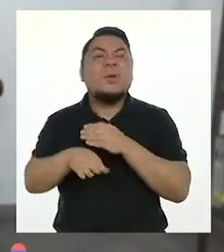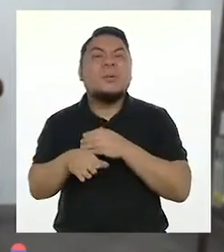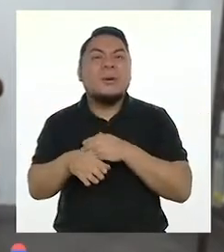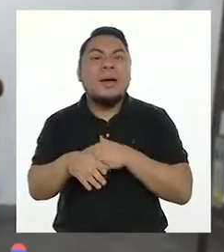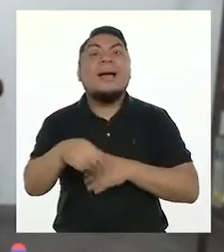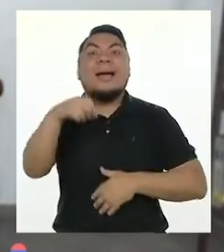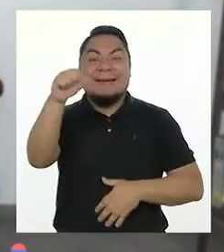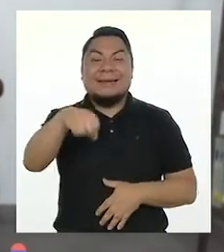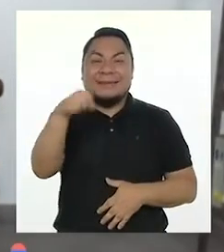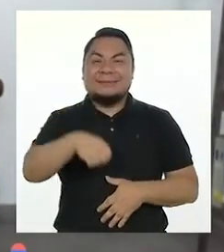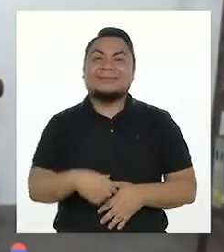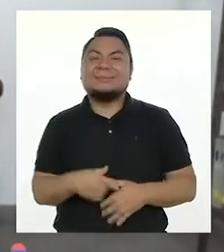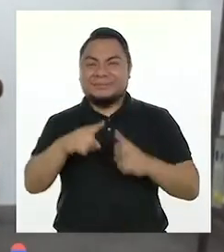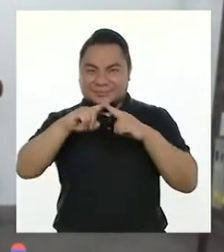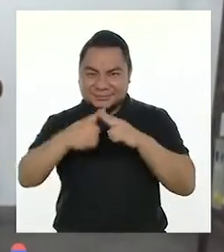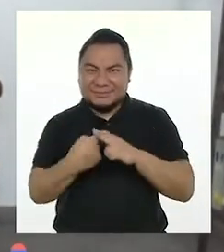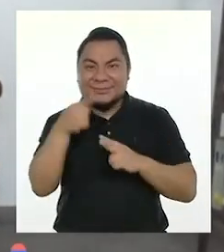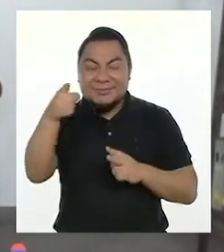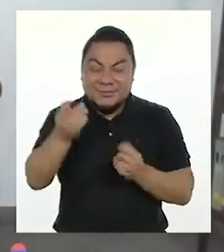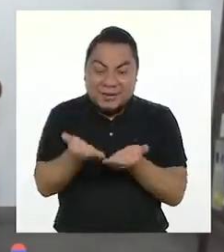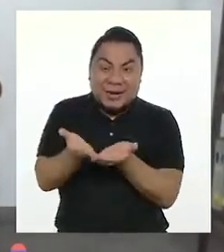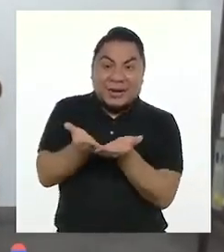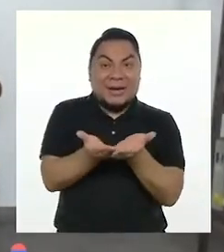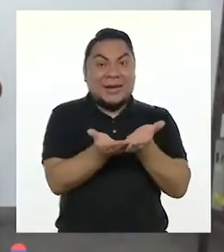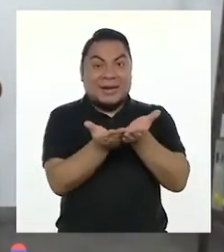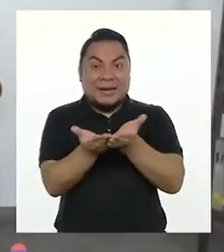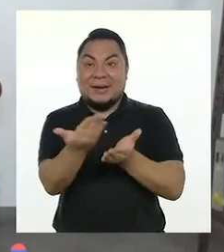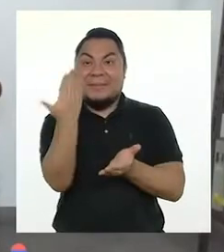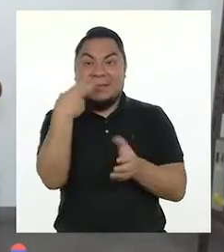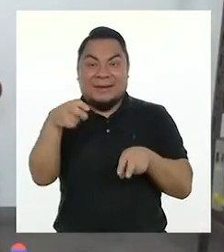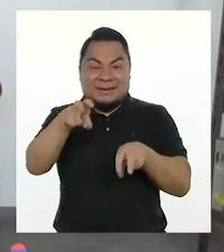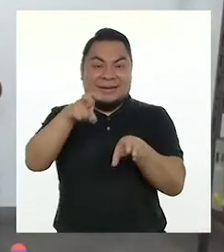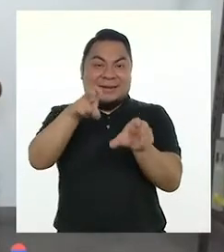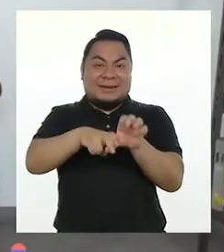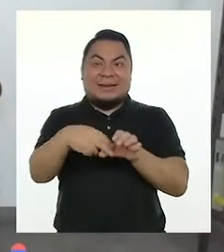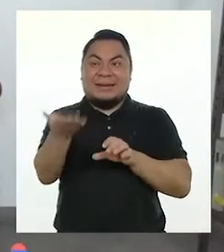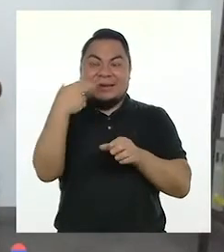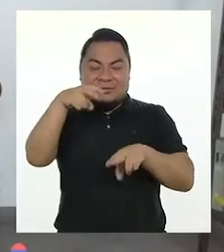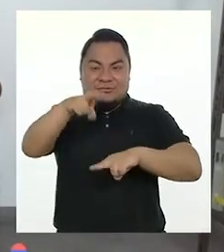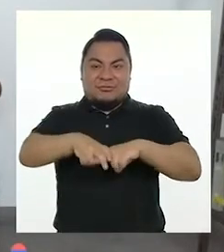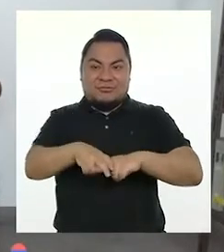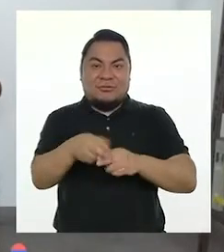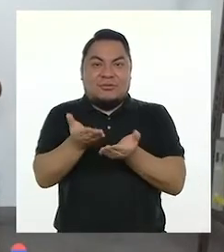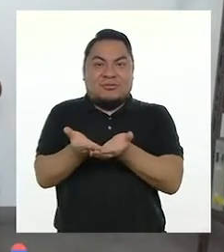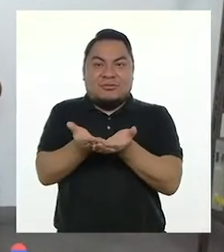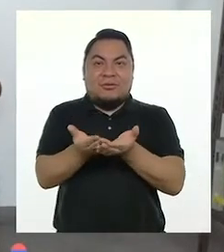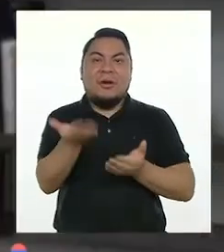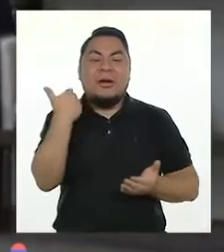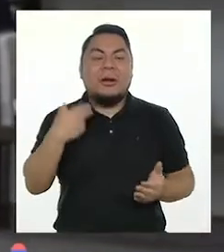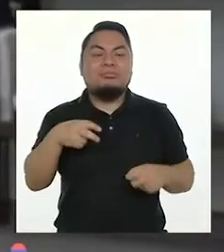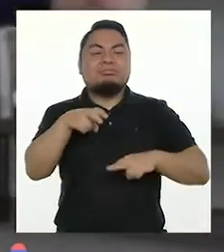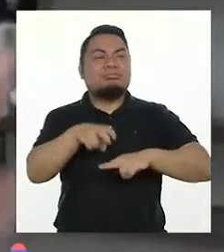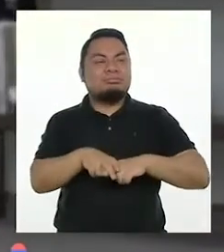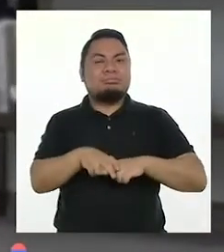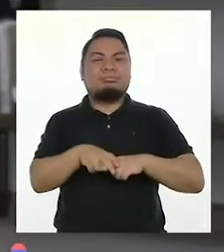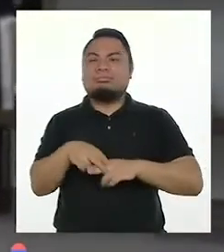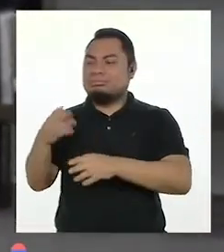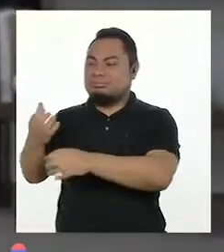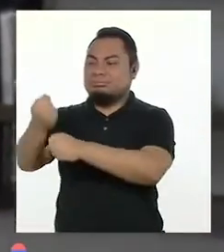¡Sí! ¡Comencemos en una canoa! ¡Siéntense en su canoa! ¡Todos conmigo! ¡A ver! ¡Cojan sus remos!